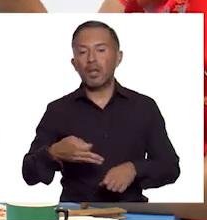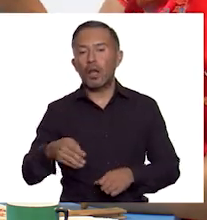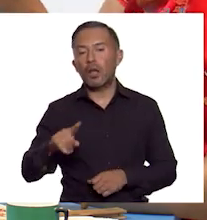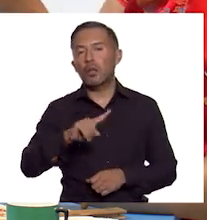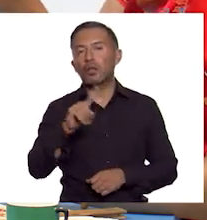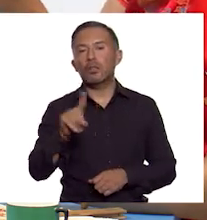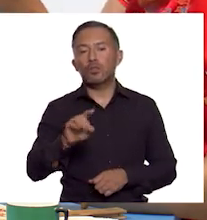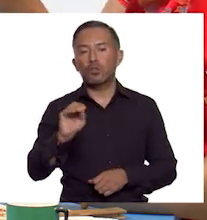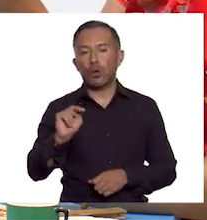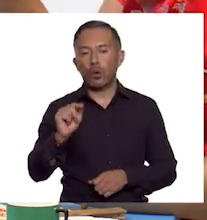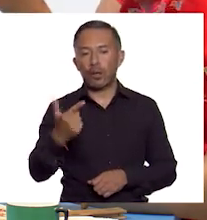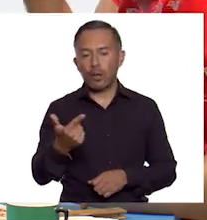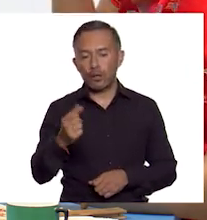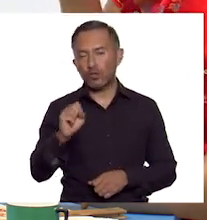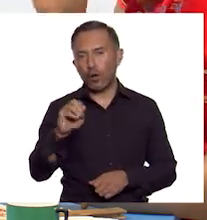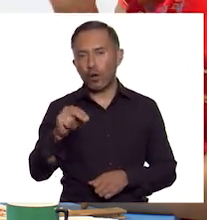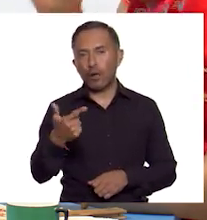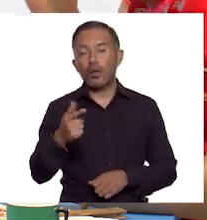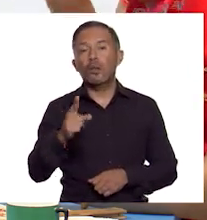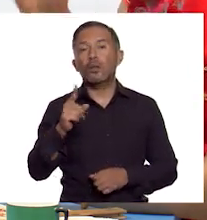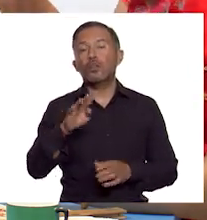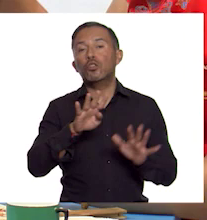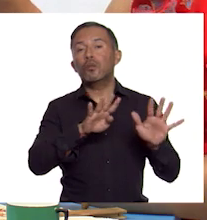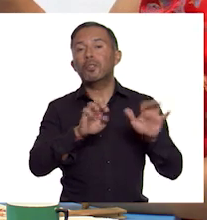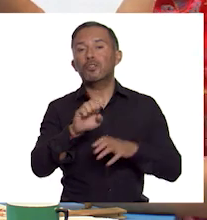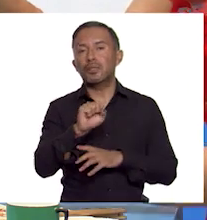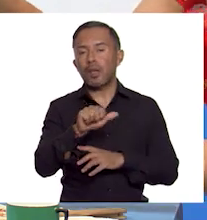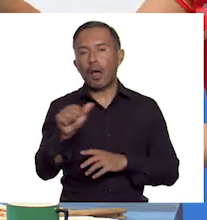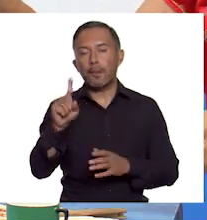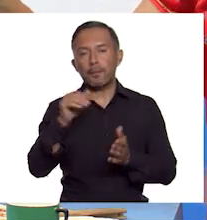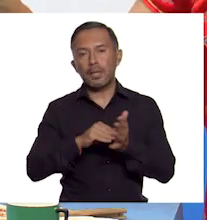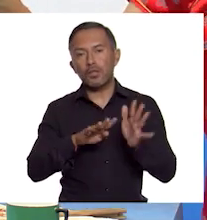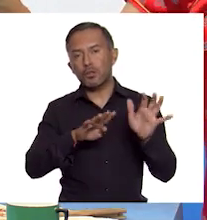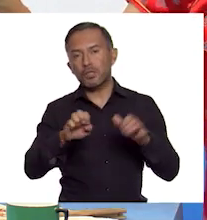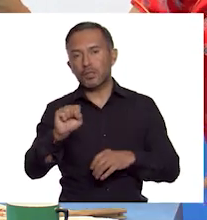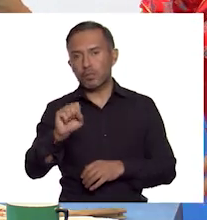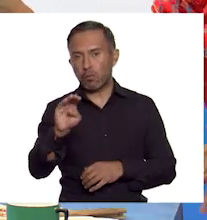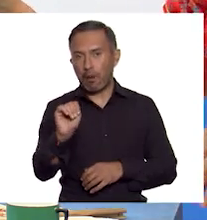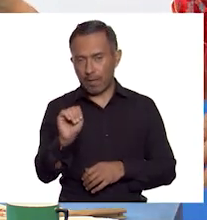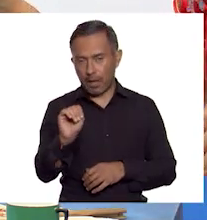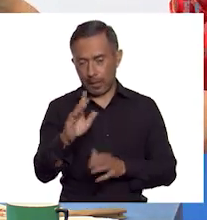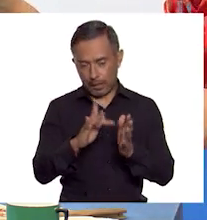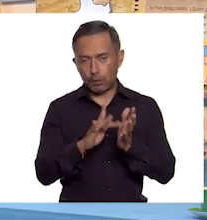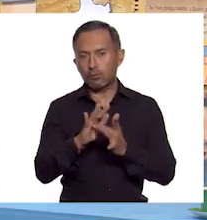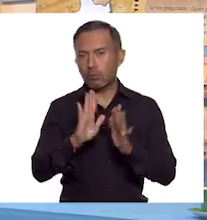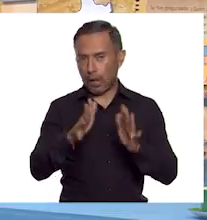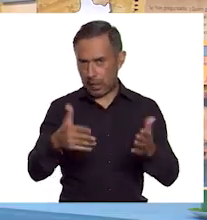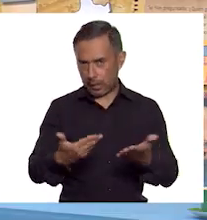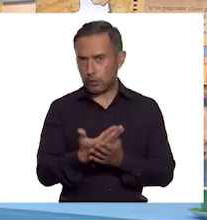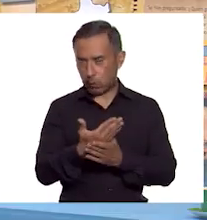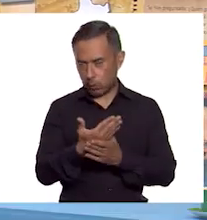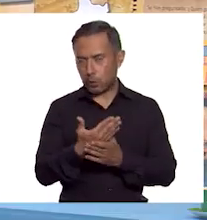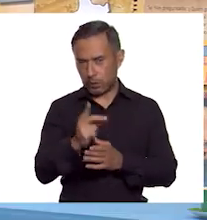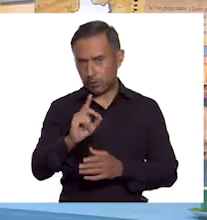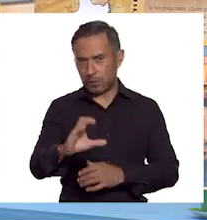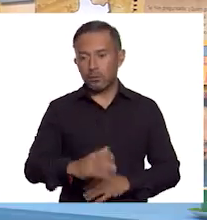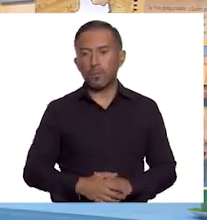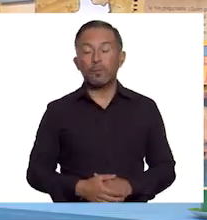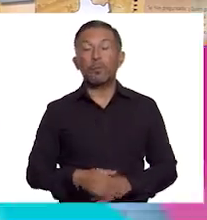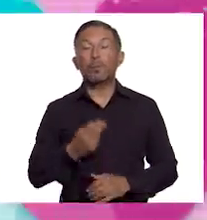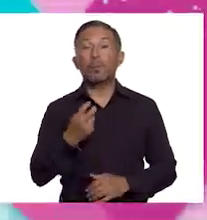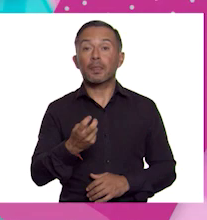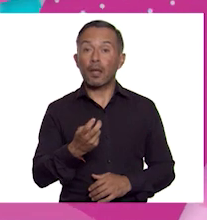del 960 al 1279 después de Cristo. Durante estas fechas se siguió